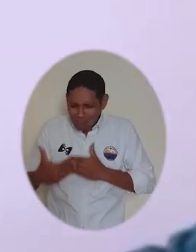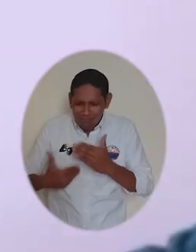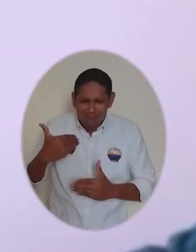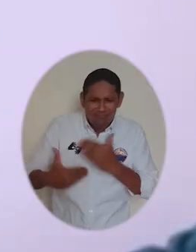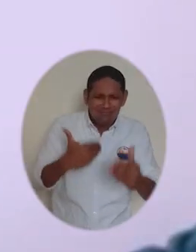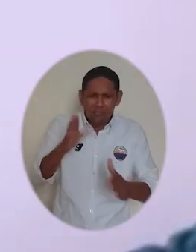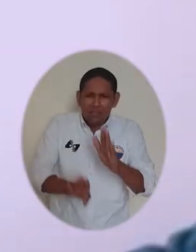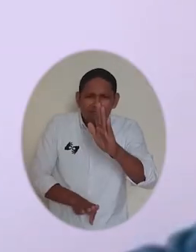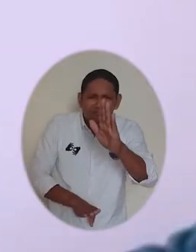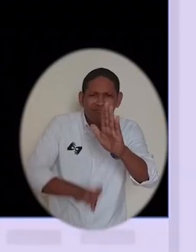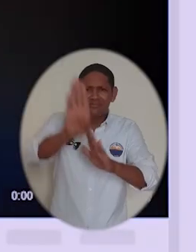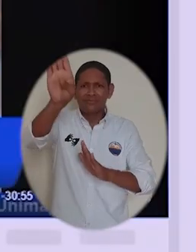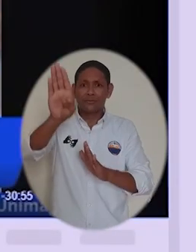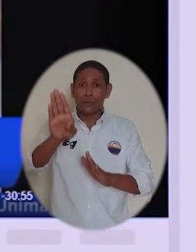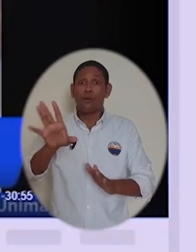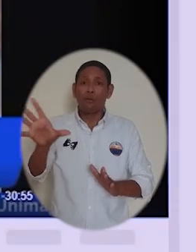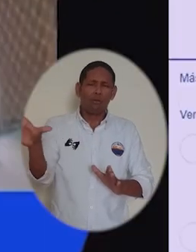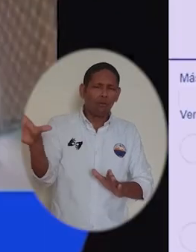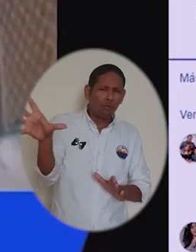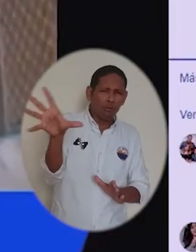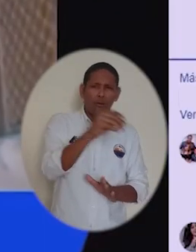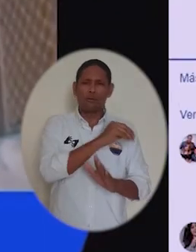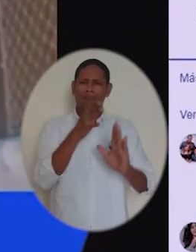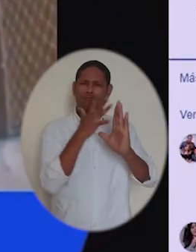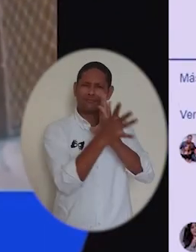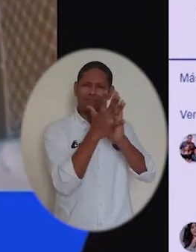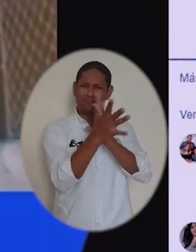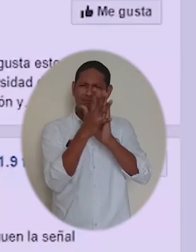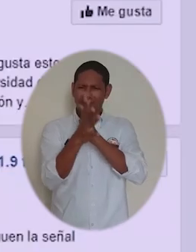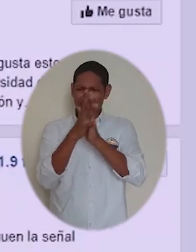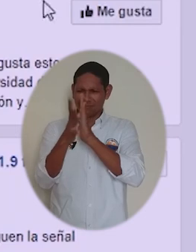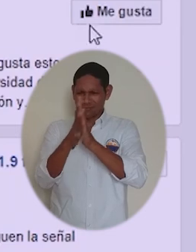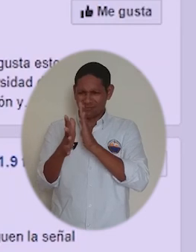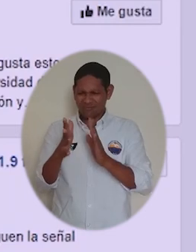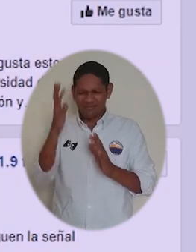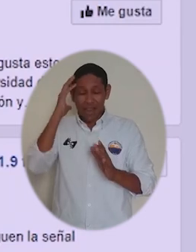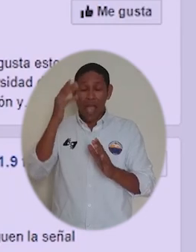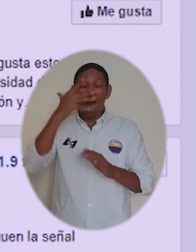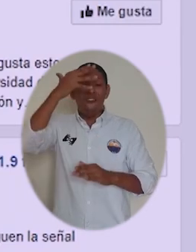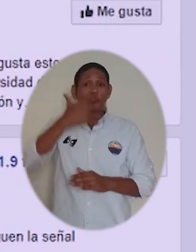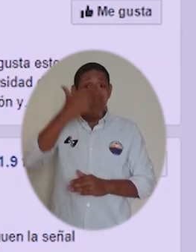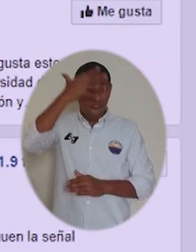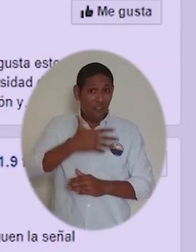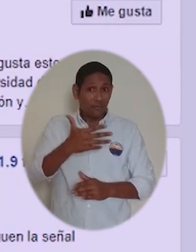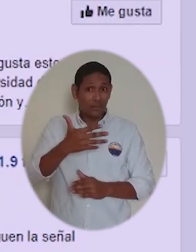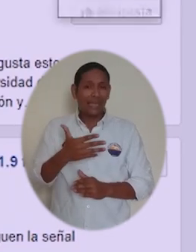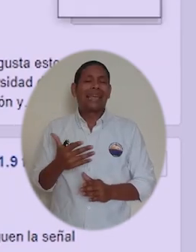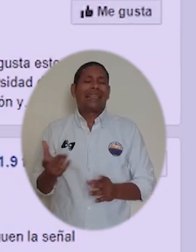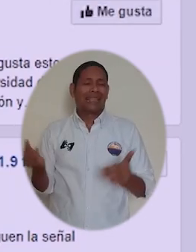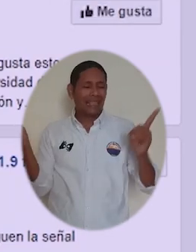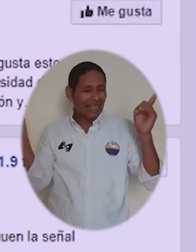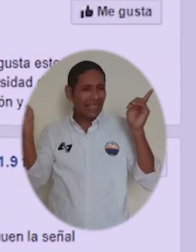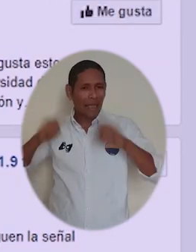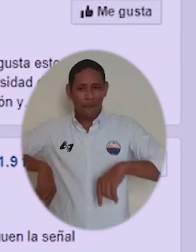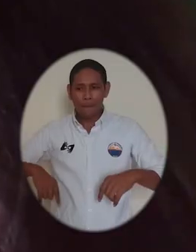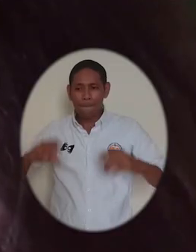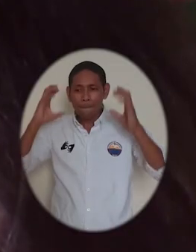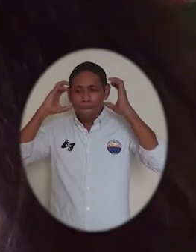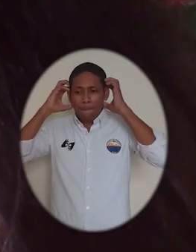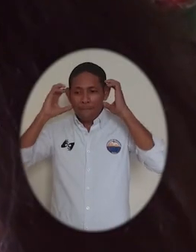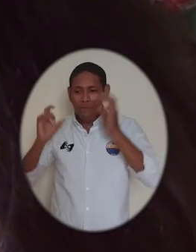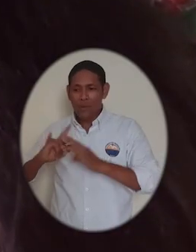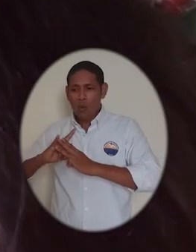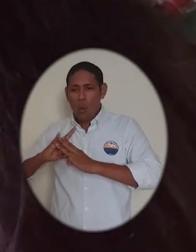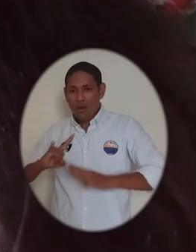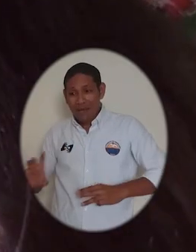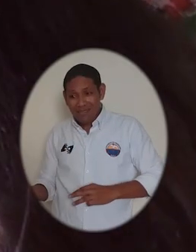programa de rutas para avanzar. Este programa que estamos haciendo para todos ustedes a través de nuestra página de Facebook y de